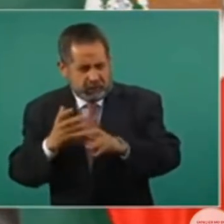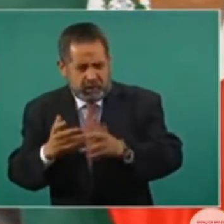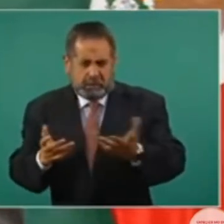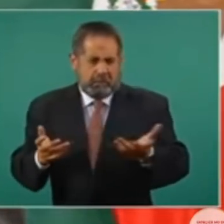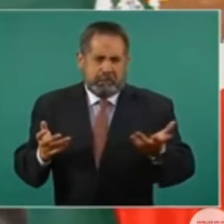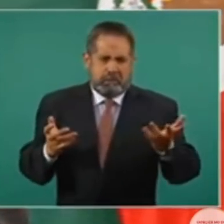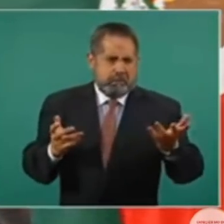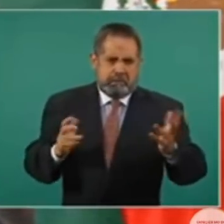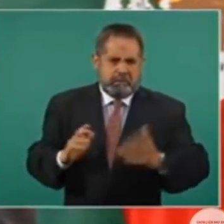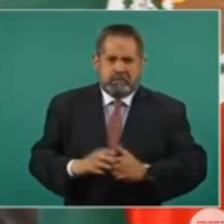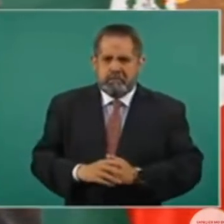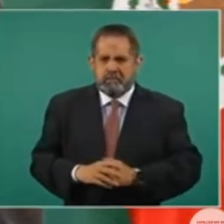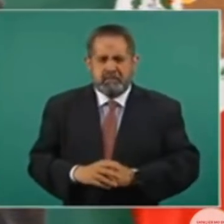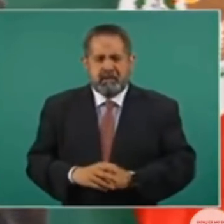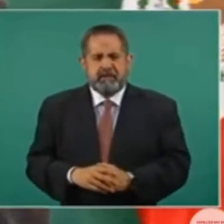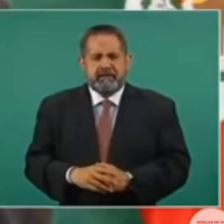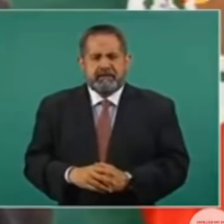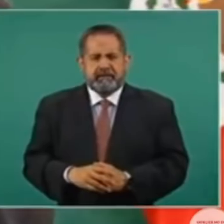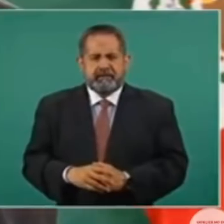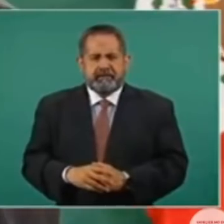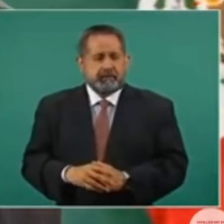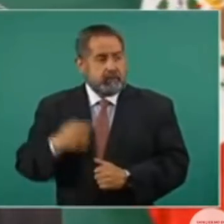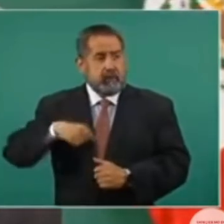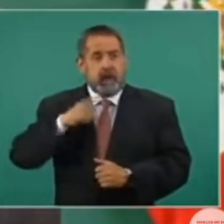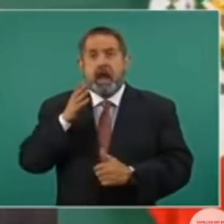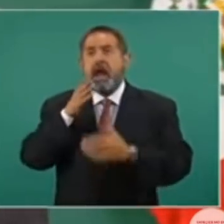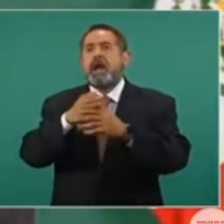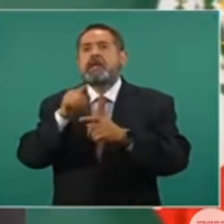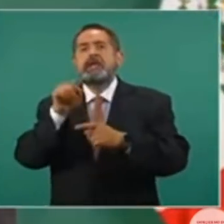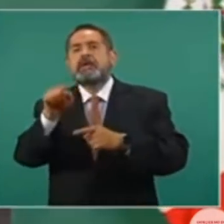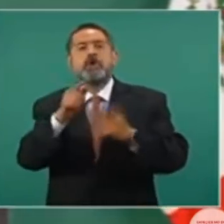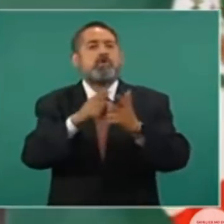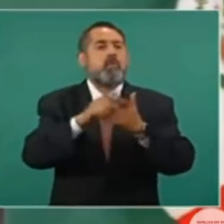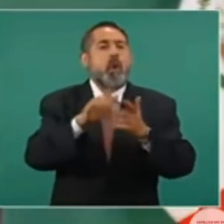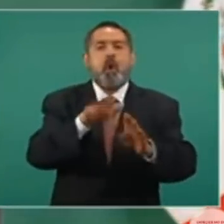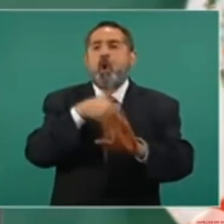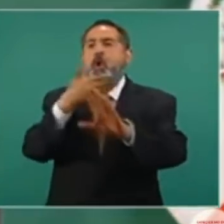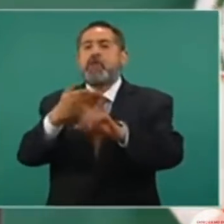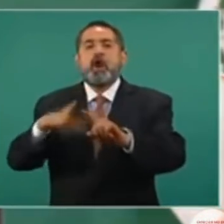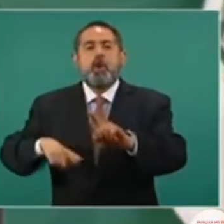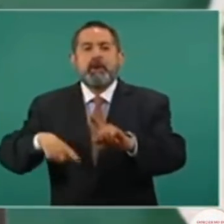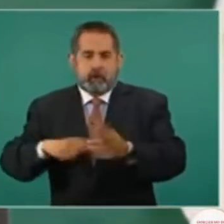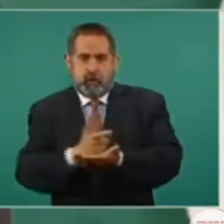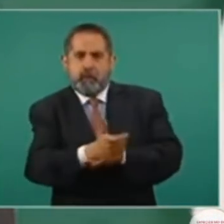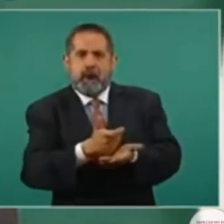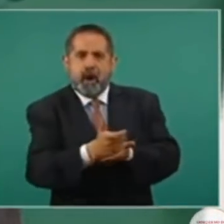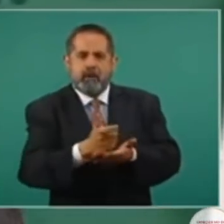de ese país? ¿Vamos a financiar a grupos opositores?